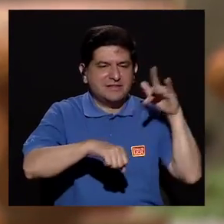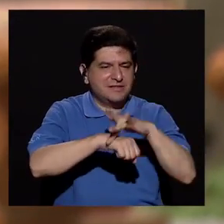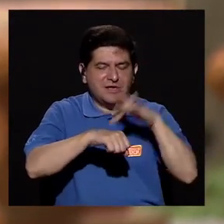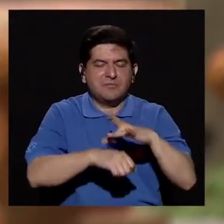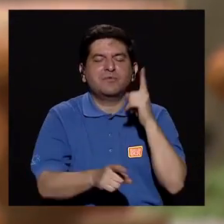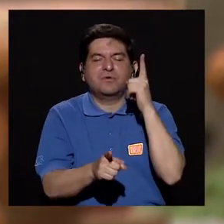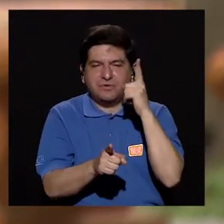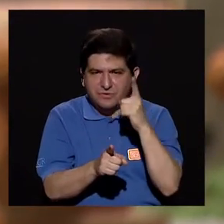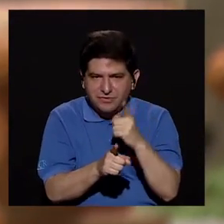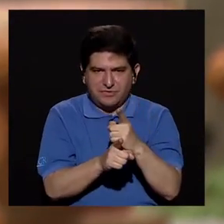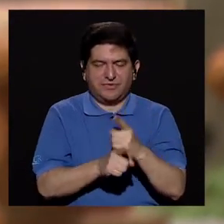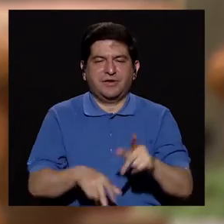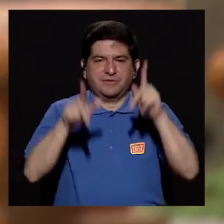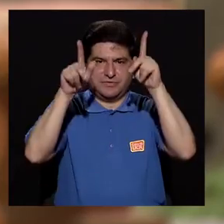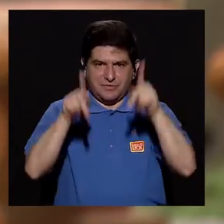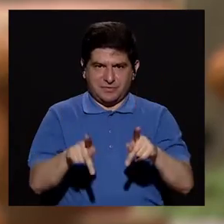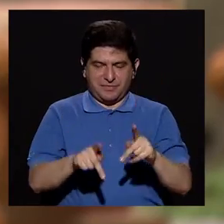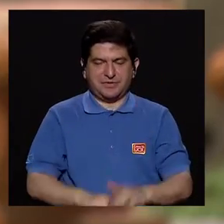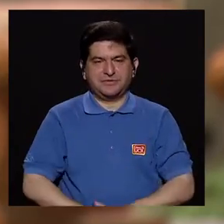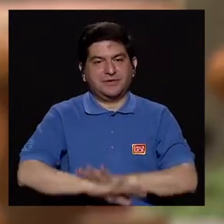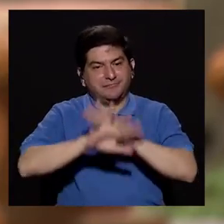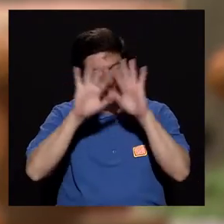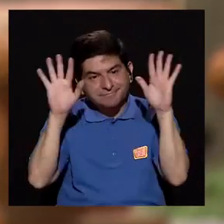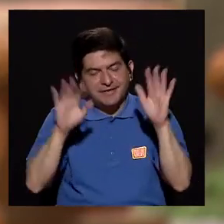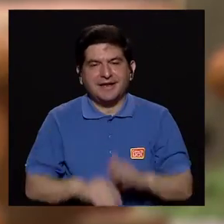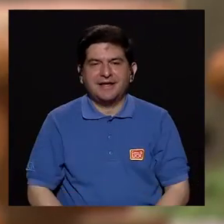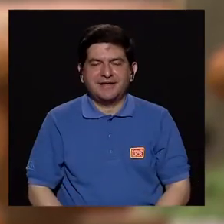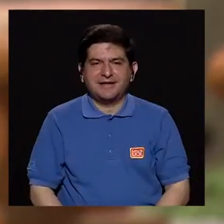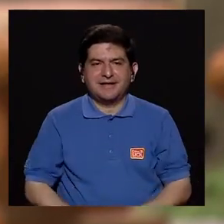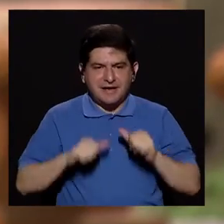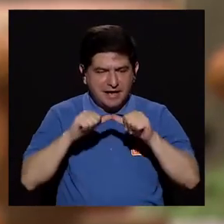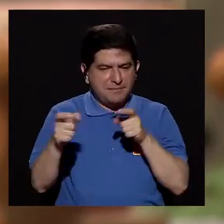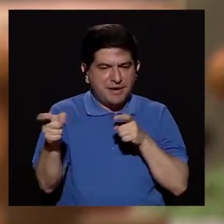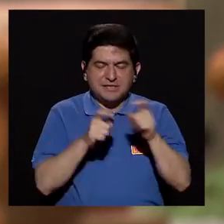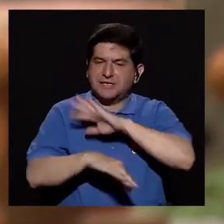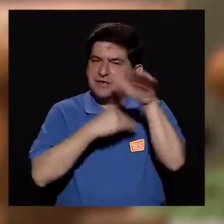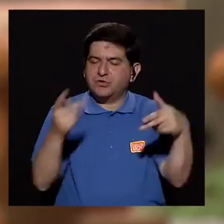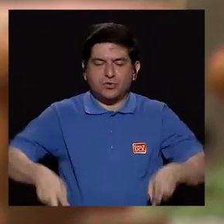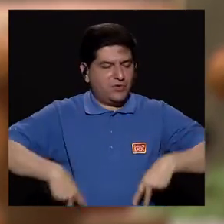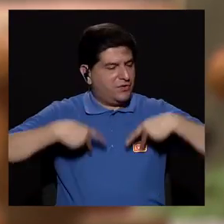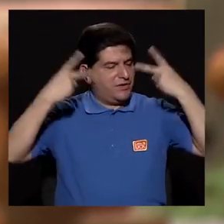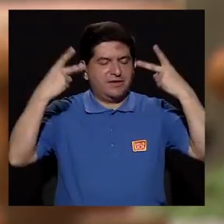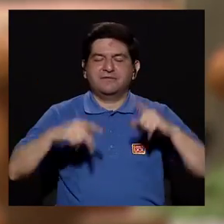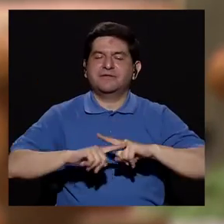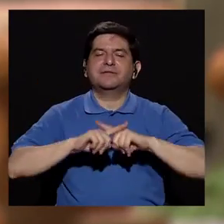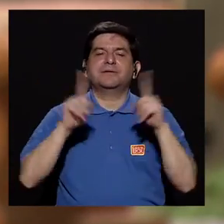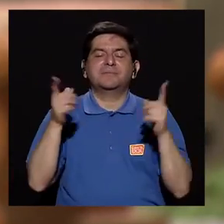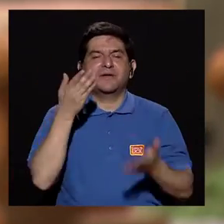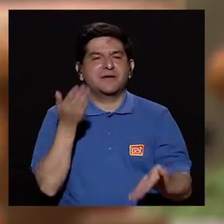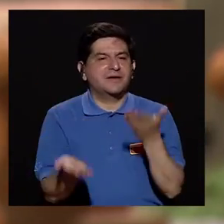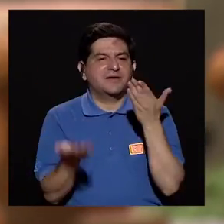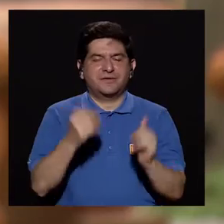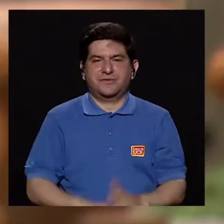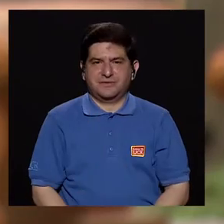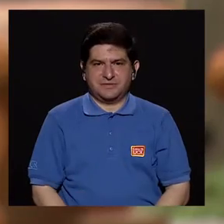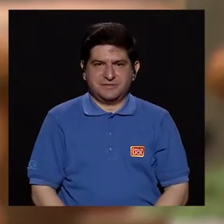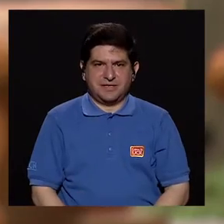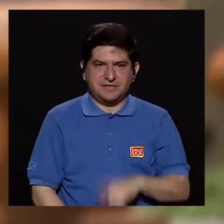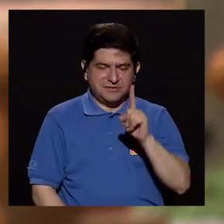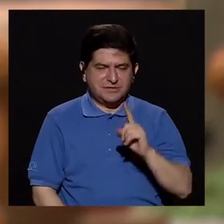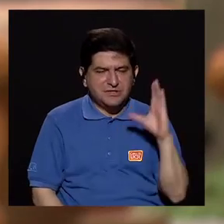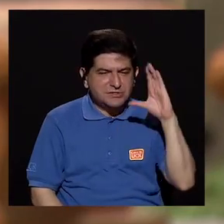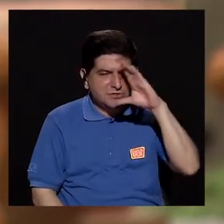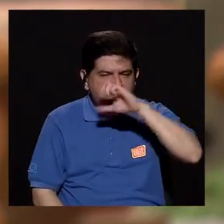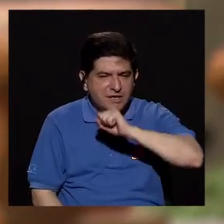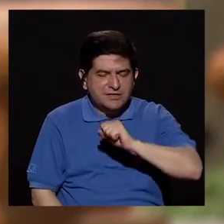es justo eso, lograr que el paciente, claro, va a seguir en control con nosotros toda su vida, pero probablemente si es